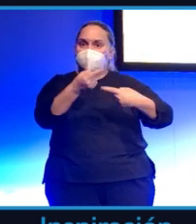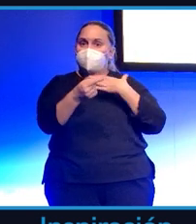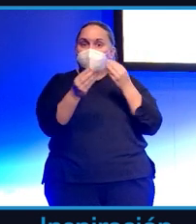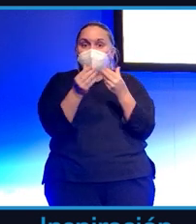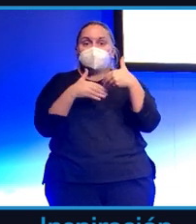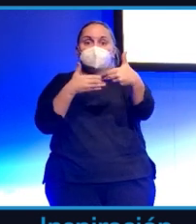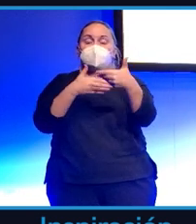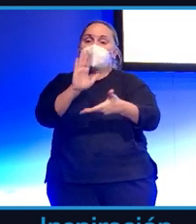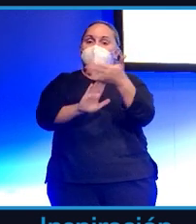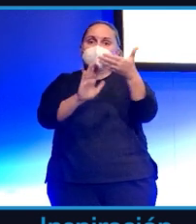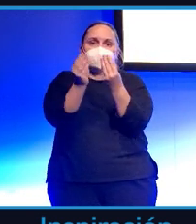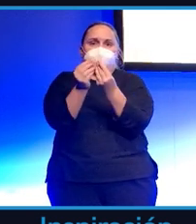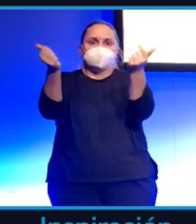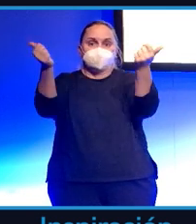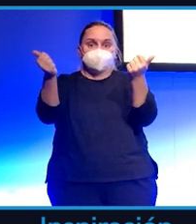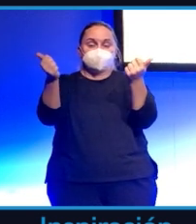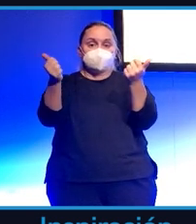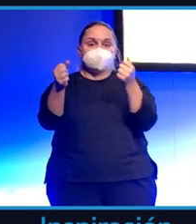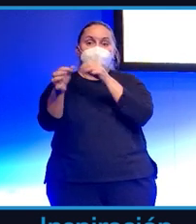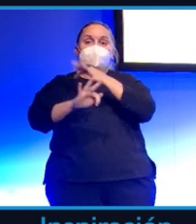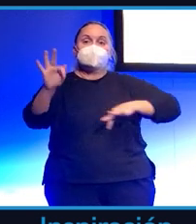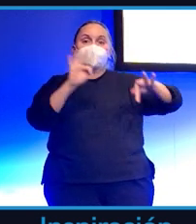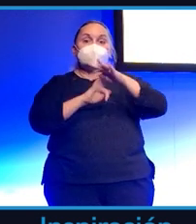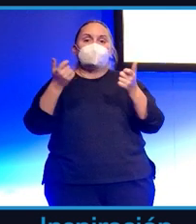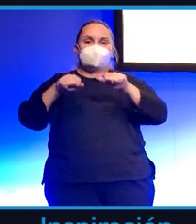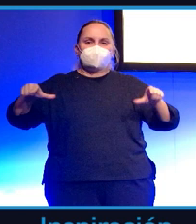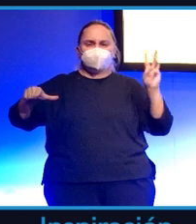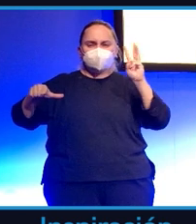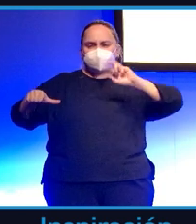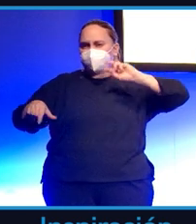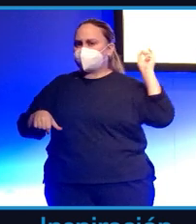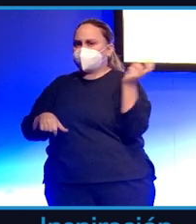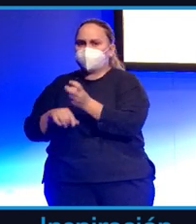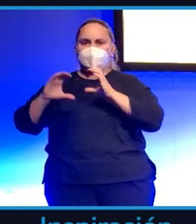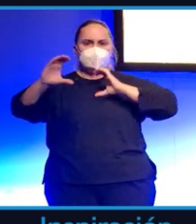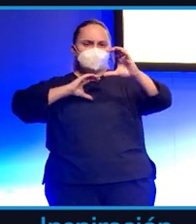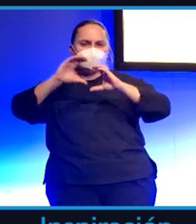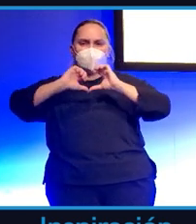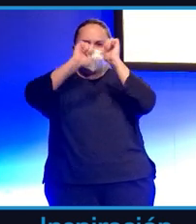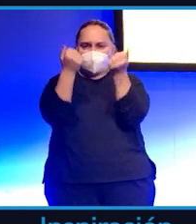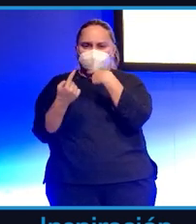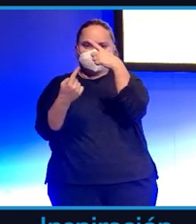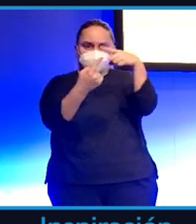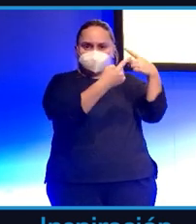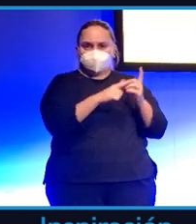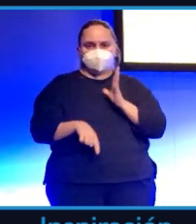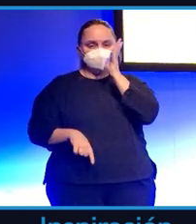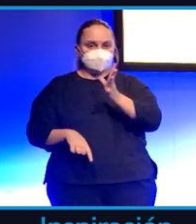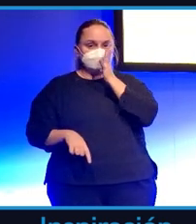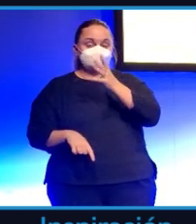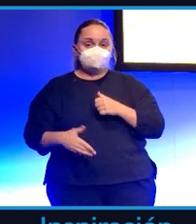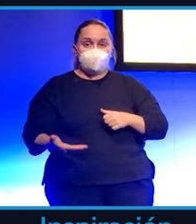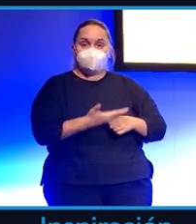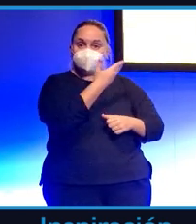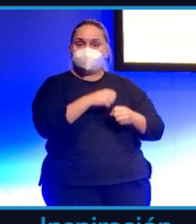haber una diversidad tremenda de gente, de temas y de formas de comunicar. Aquí, bueno, pues he puesto una lista